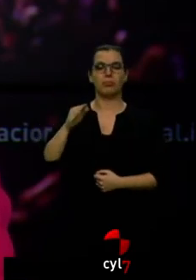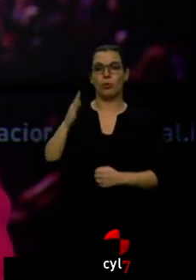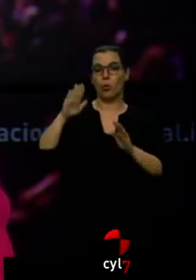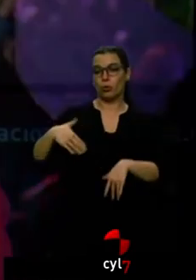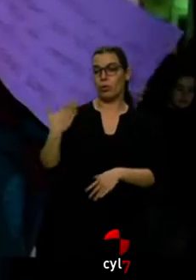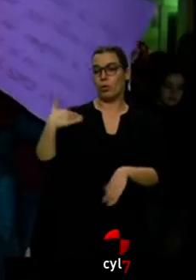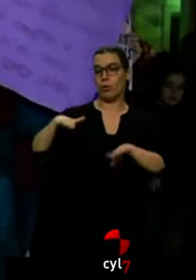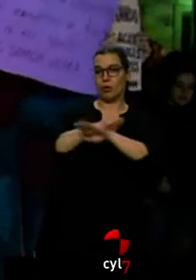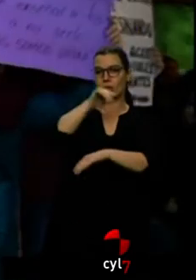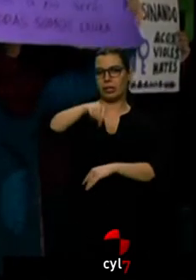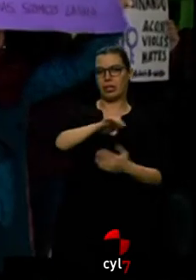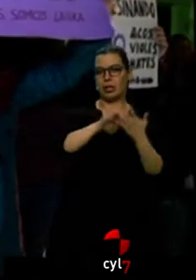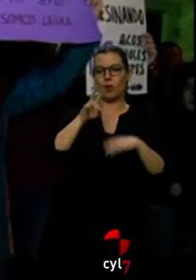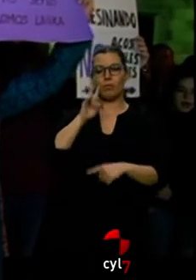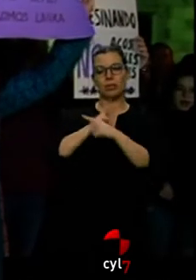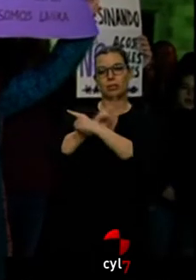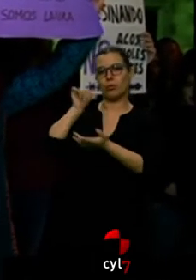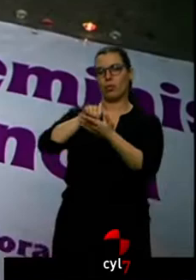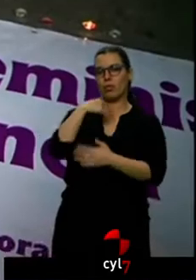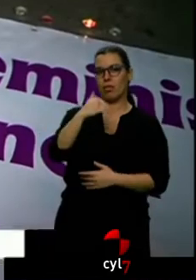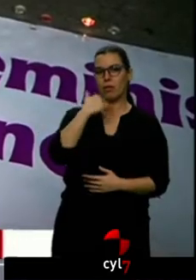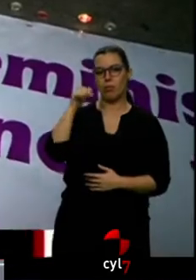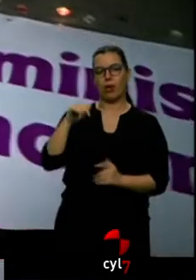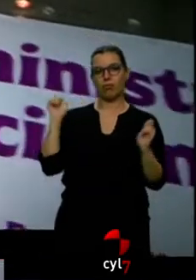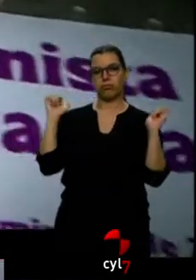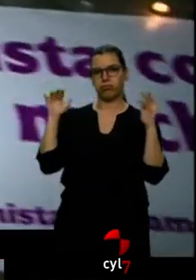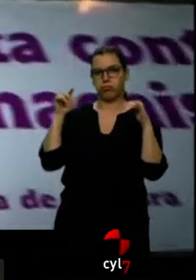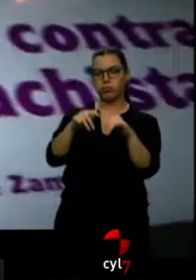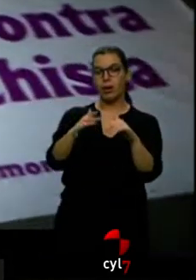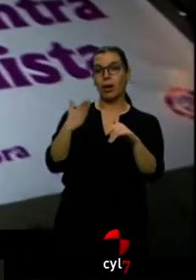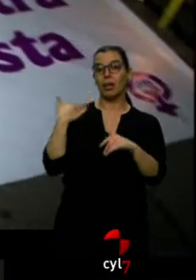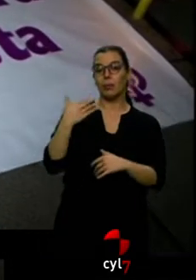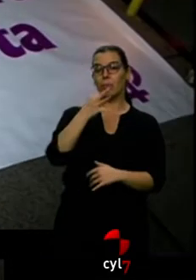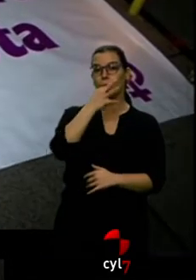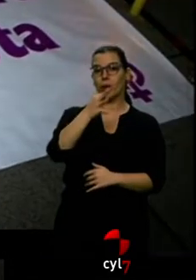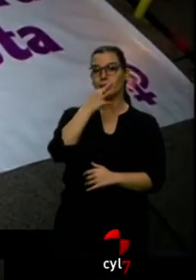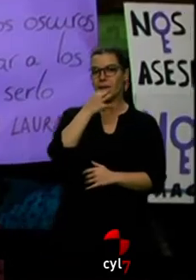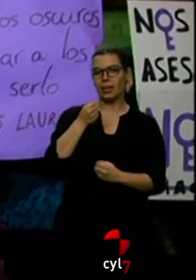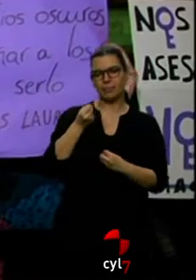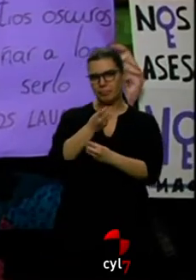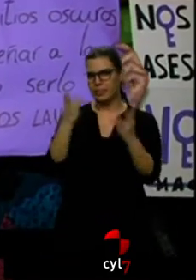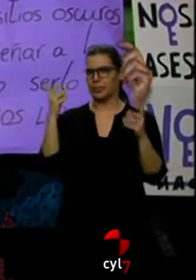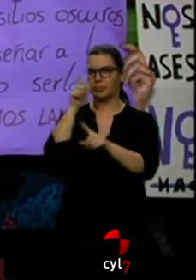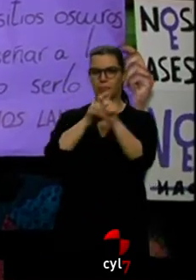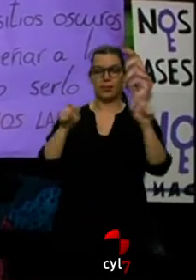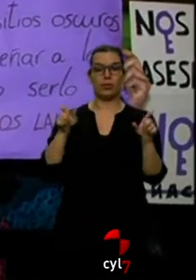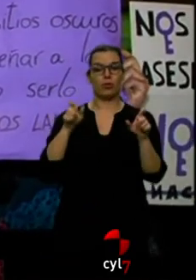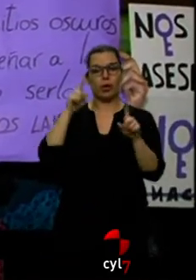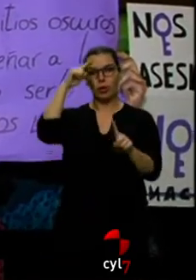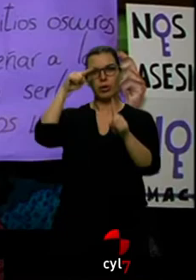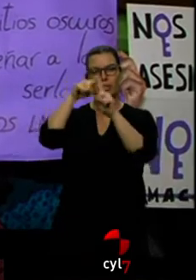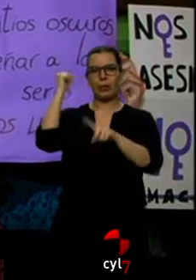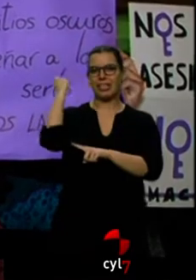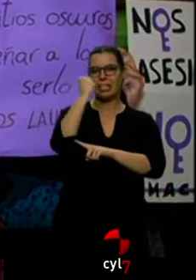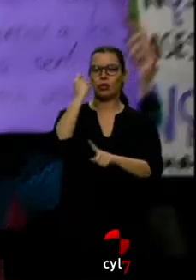Estas que van a ver son imágenes de Zamora, de la concentración que ayer por la tarde reunió a miles de personas para condenar el